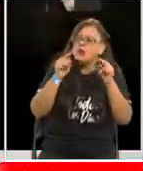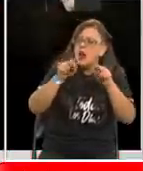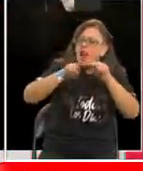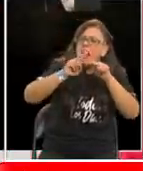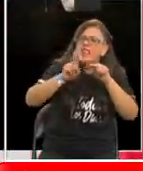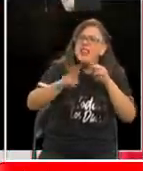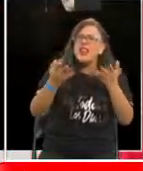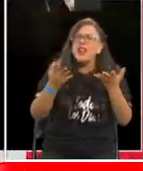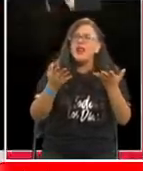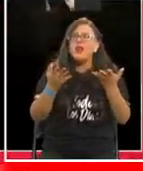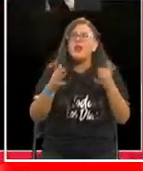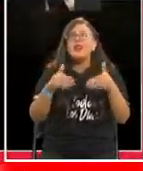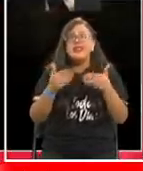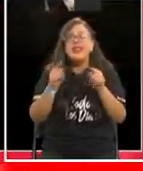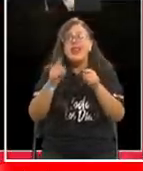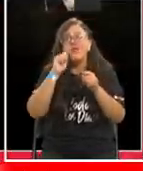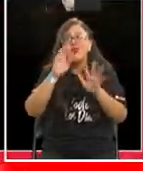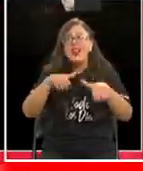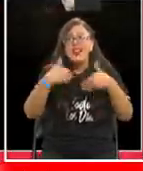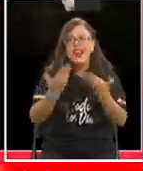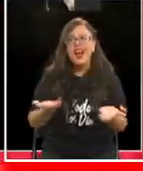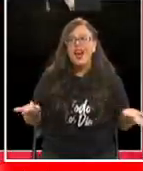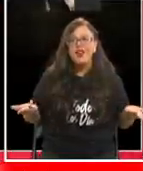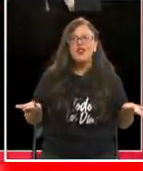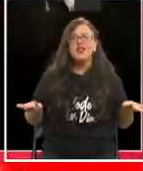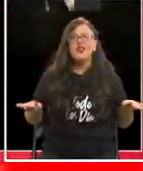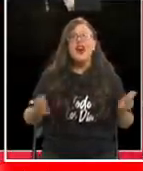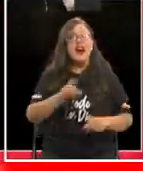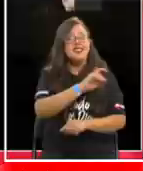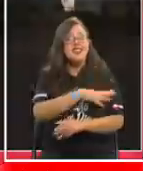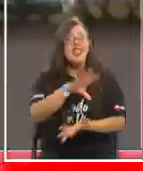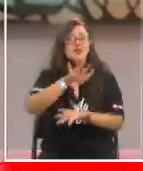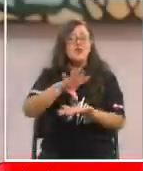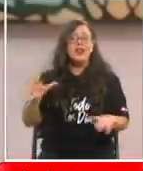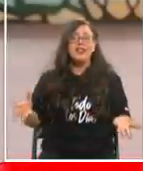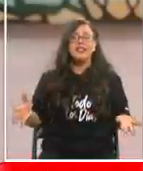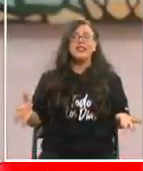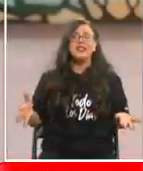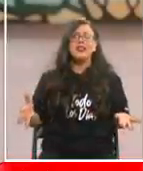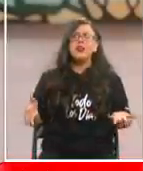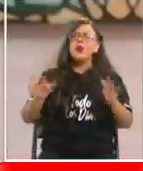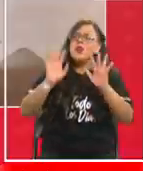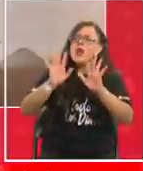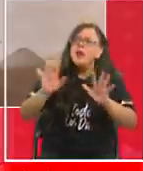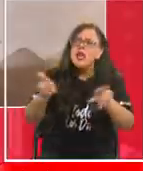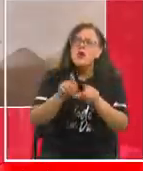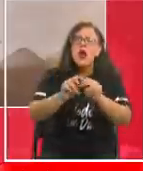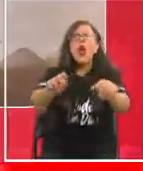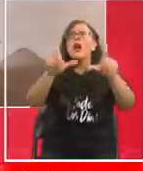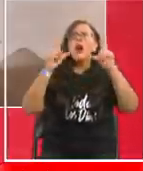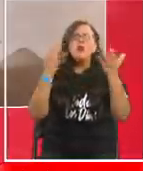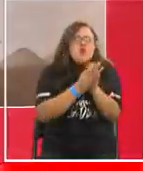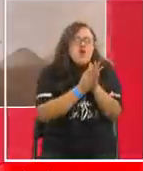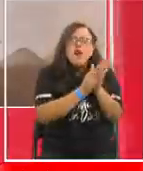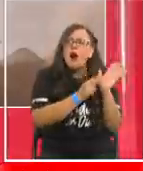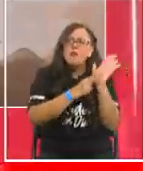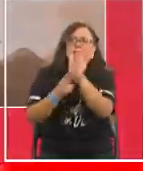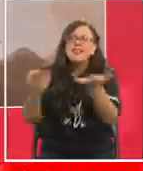manera muy particular. Así que es el regalo que le queremos dar a todo Chile. Oye, pero... qué tremenda sorpresa entonces presenta la voz Sebastián.